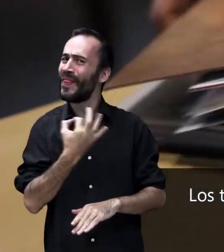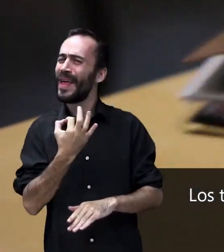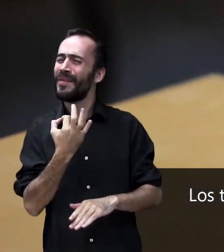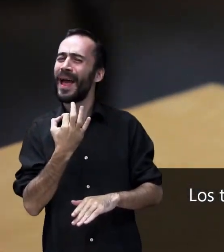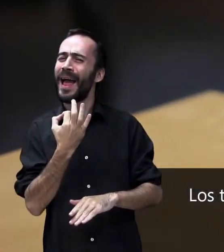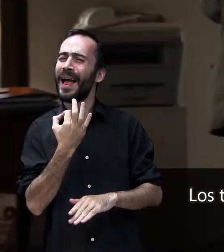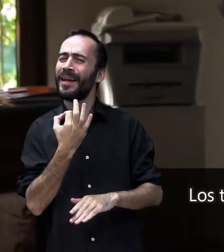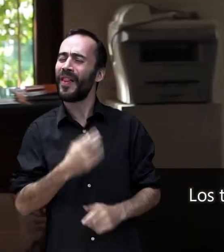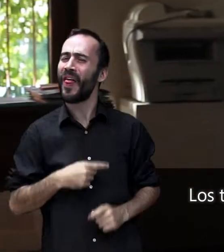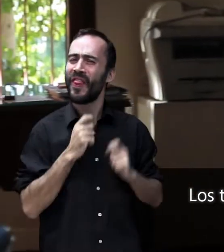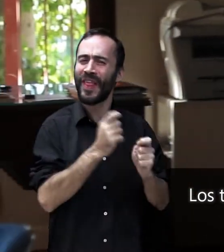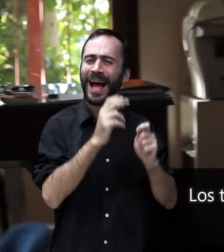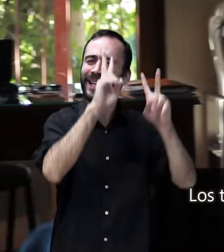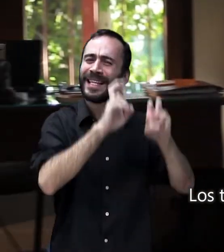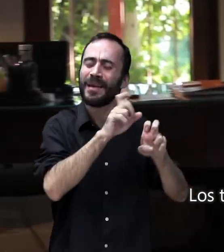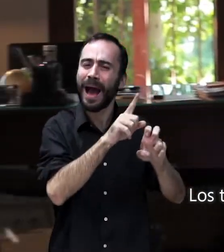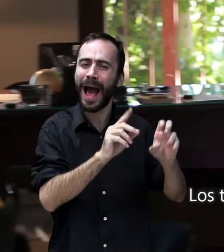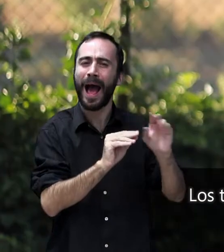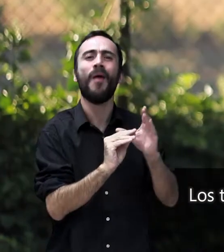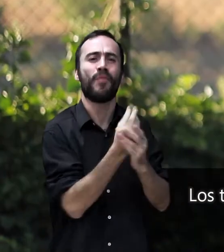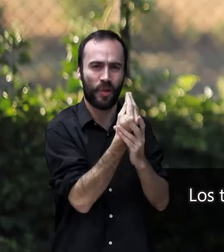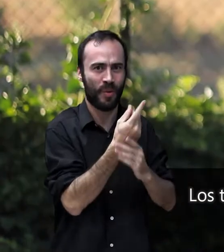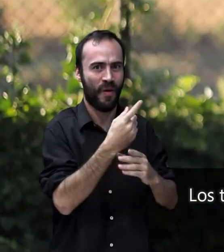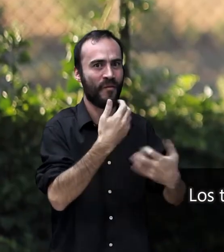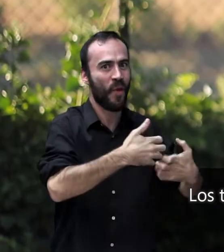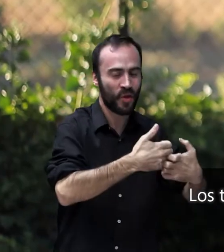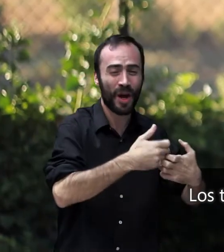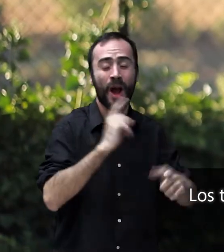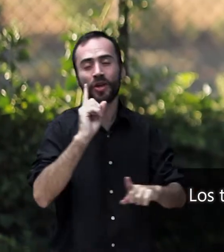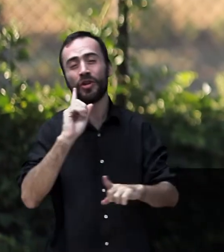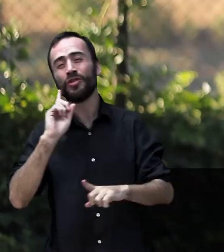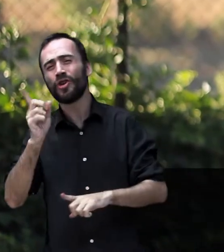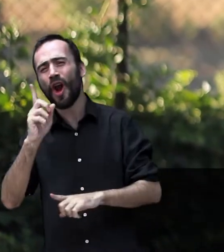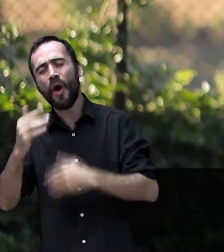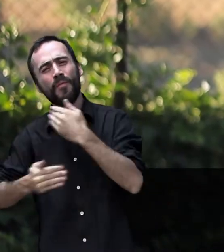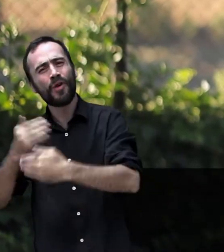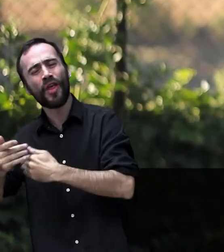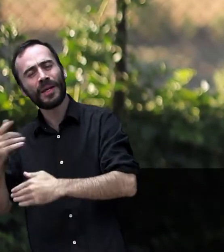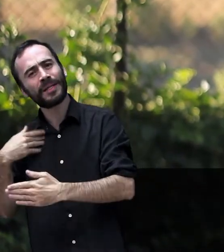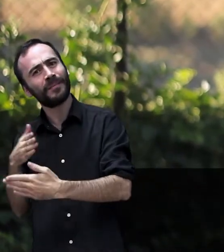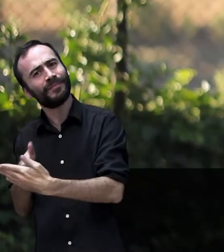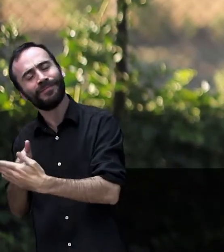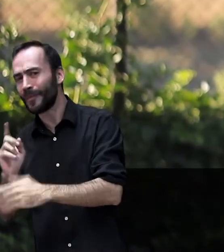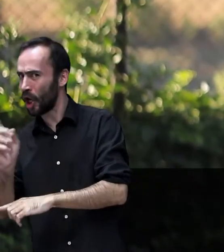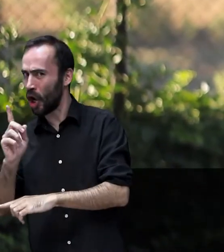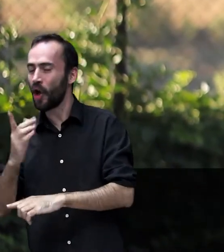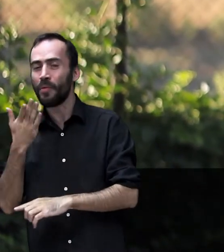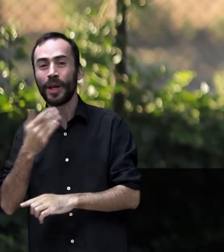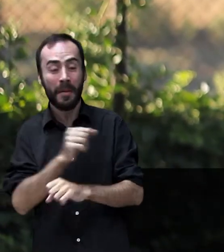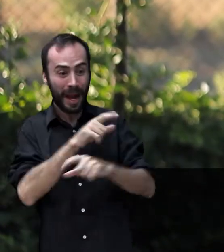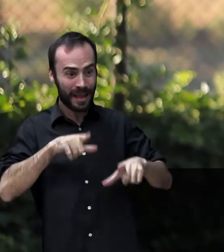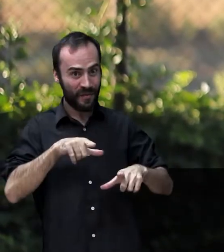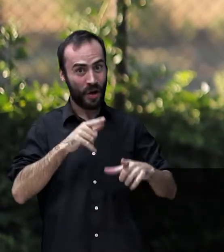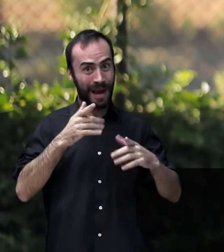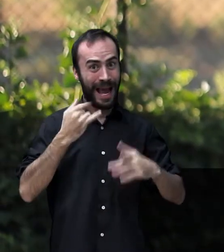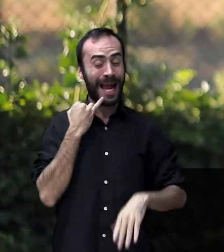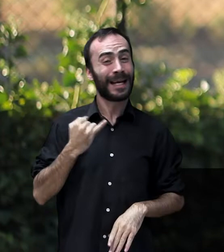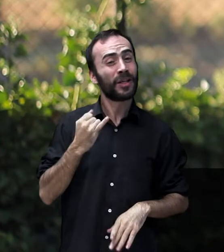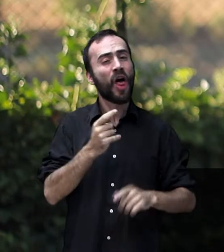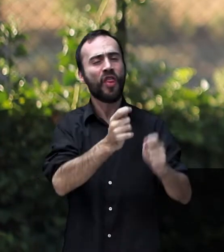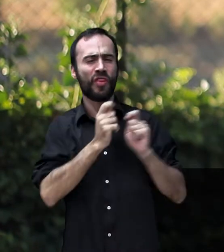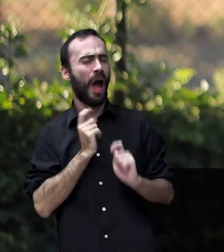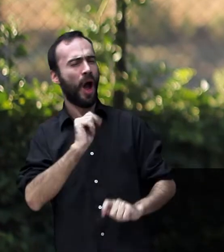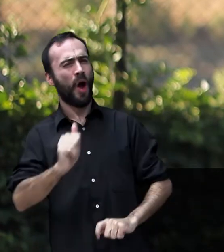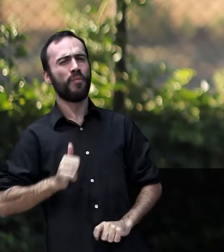dedicarlos a aquello que es productivo, no a aquello que simplemente es de proceso. El proceso funciona y la plataforma electrónica nos ha dado esta oportunidad.